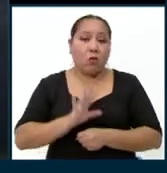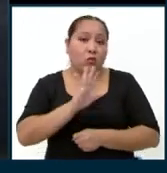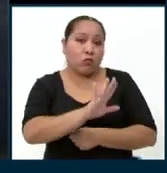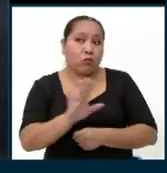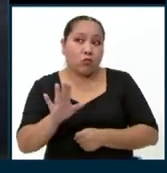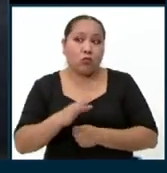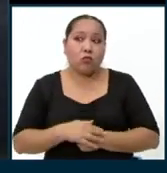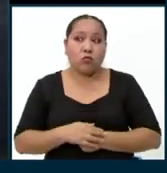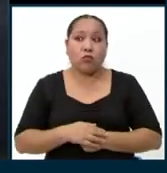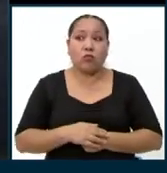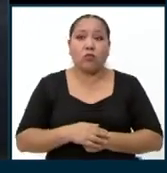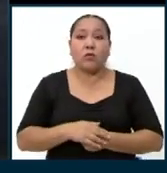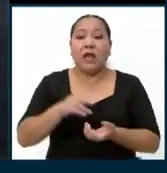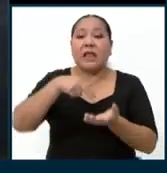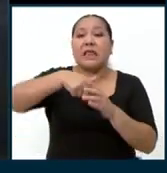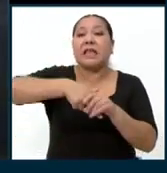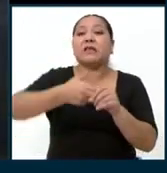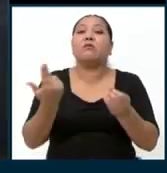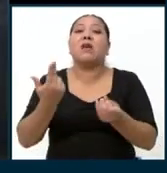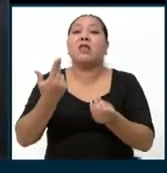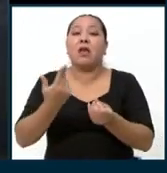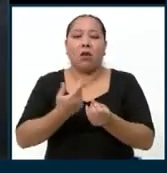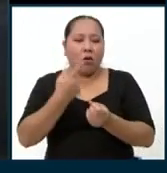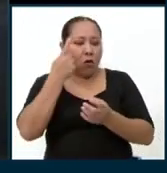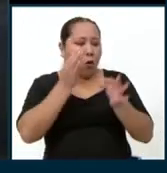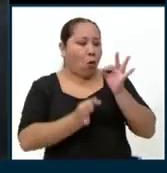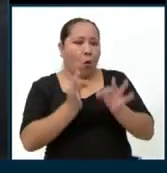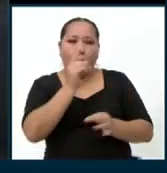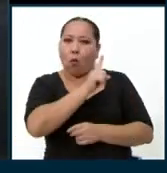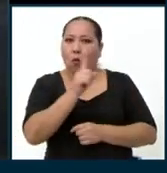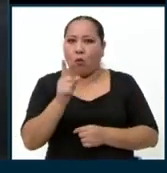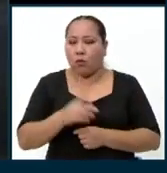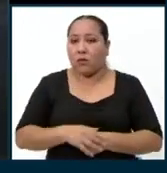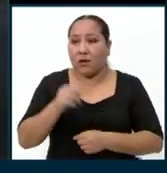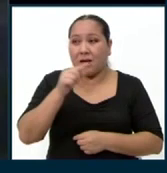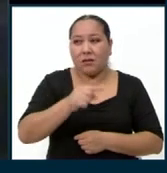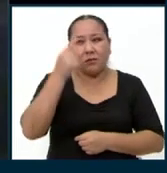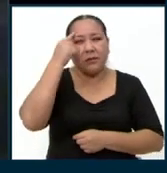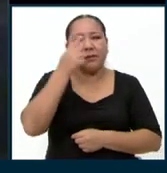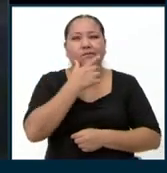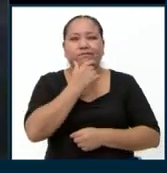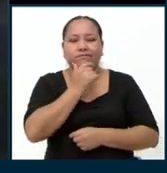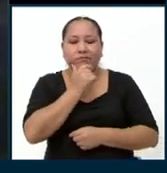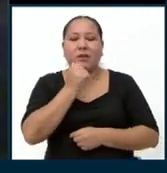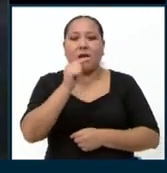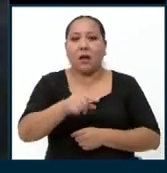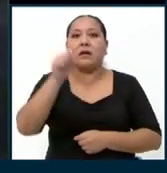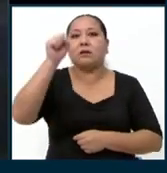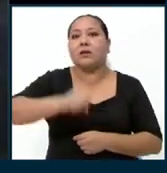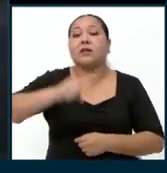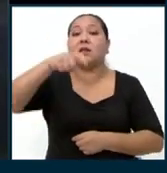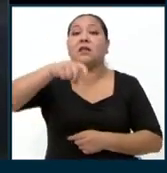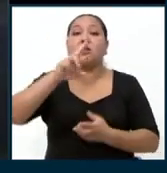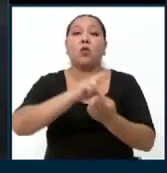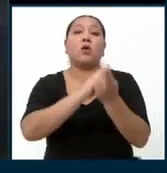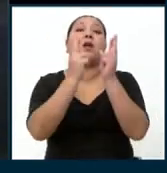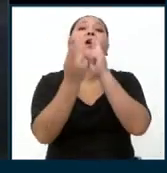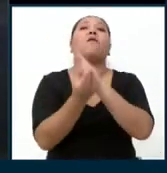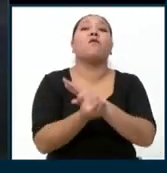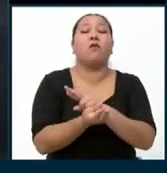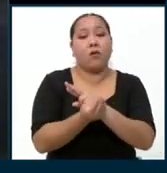despedidos arbitrariamente? Eso me ha llevado a hacer una reforma del sistema judicial